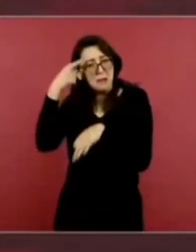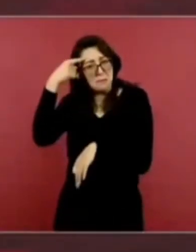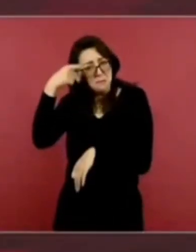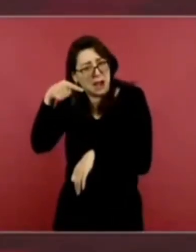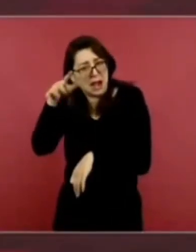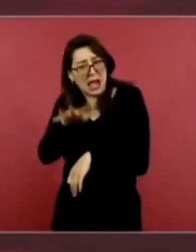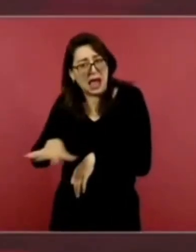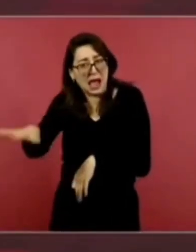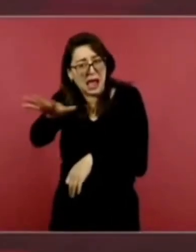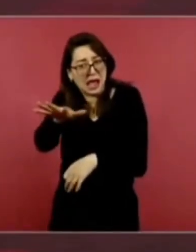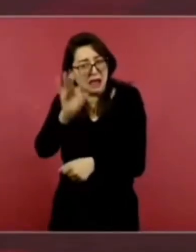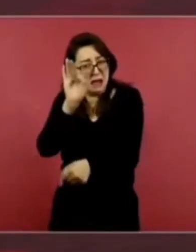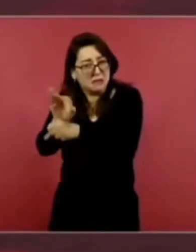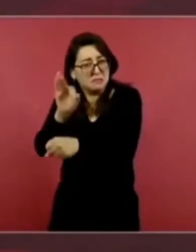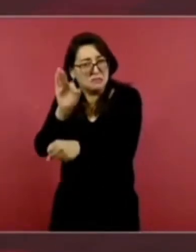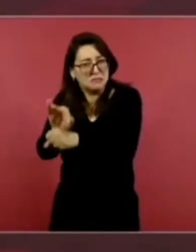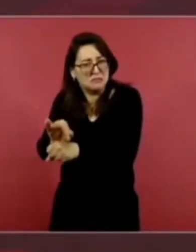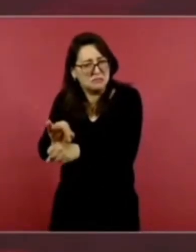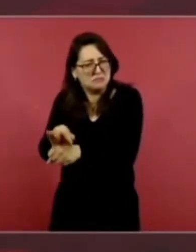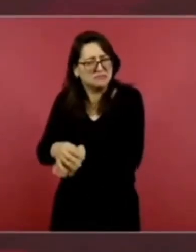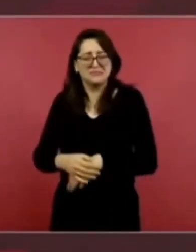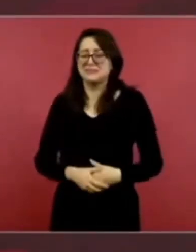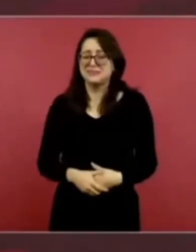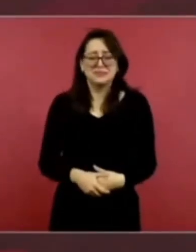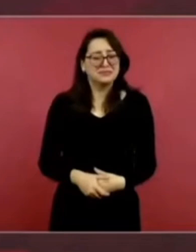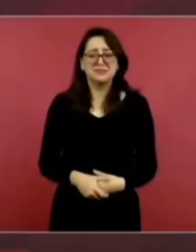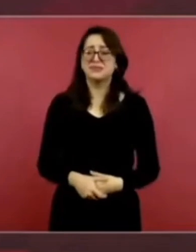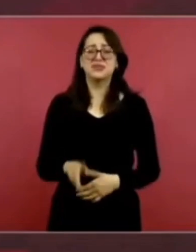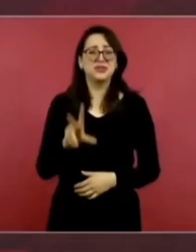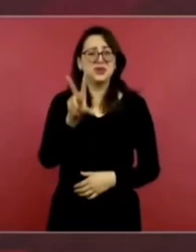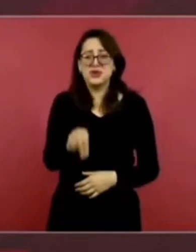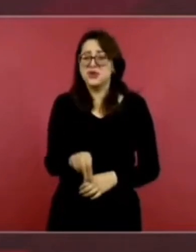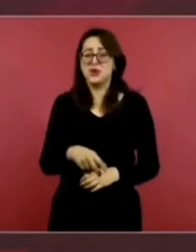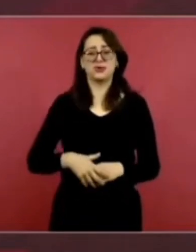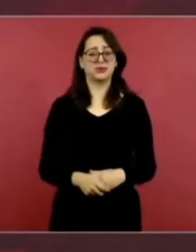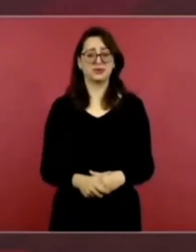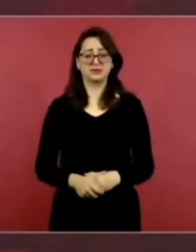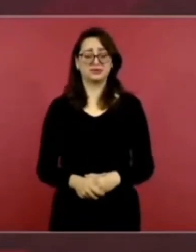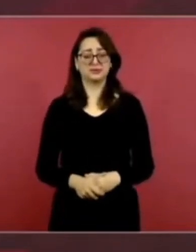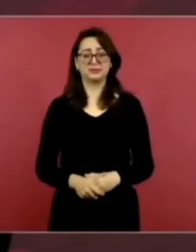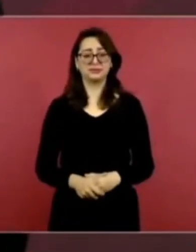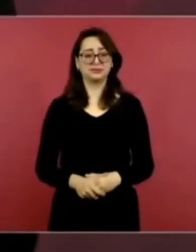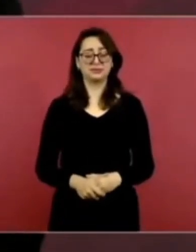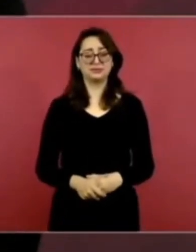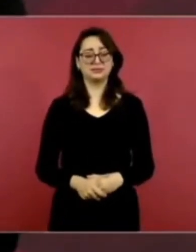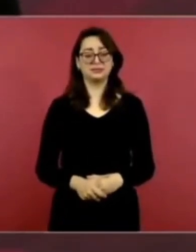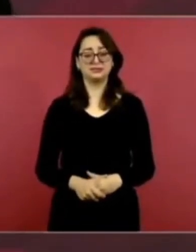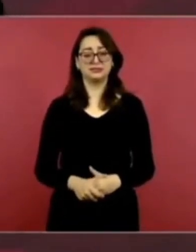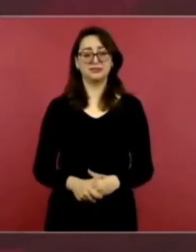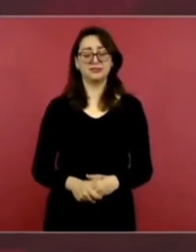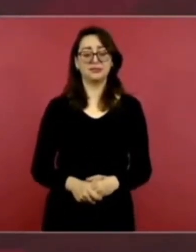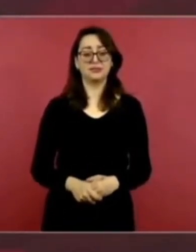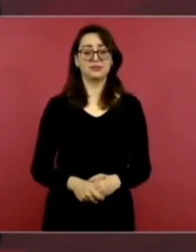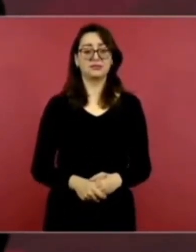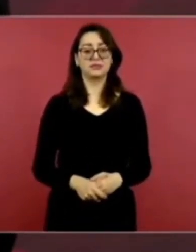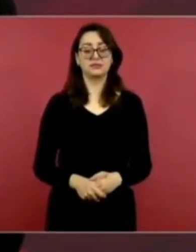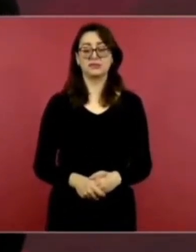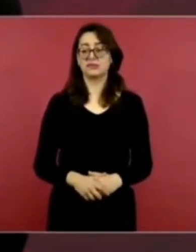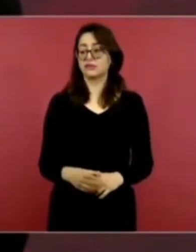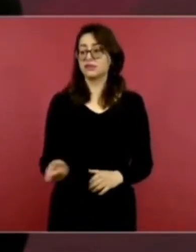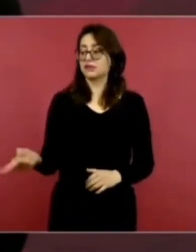ellos solo imparten justicia